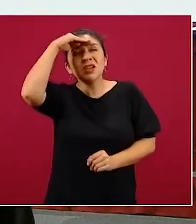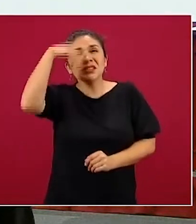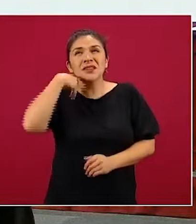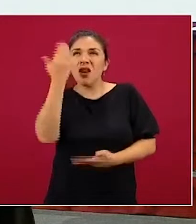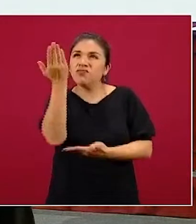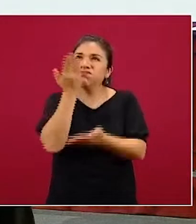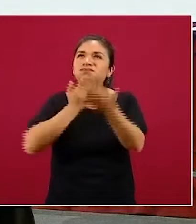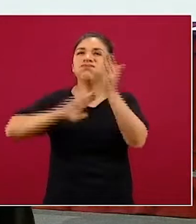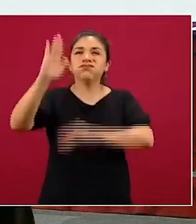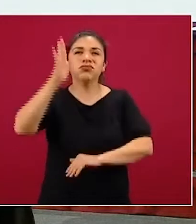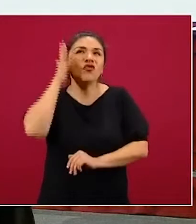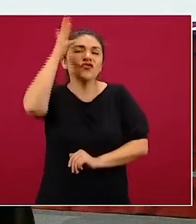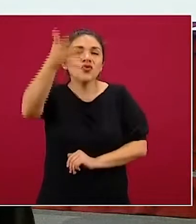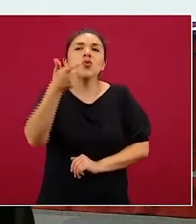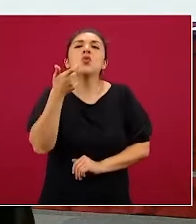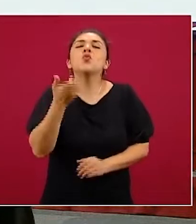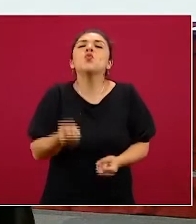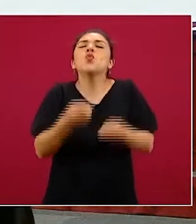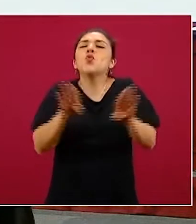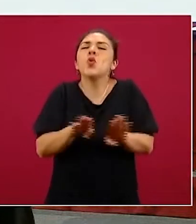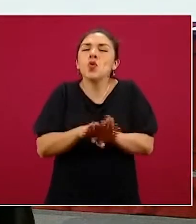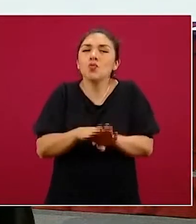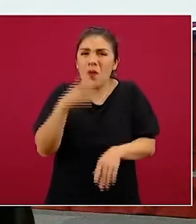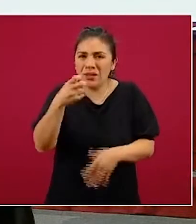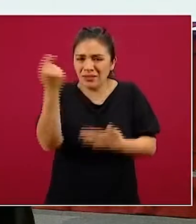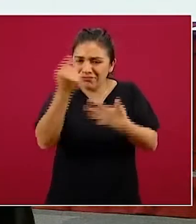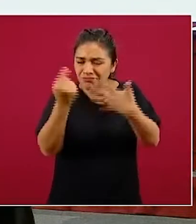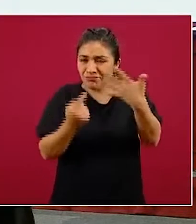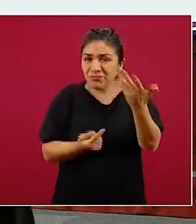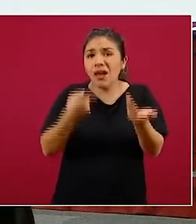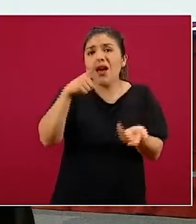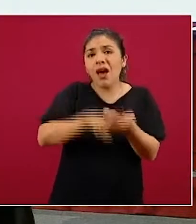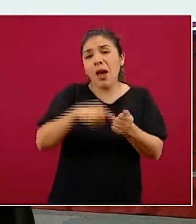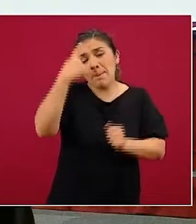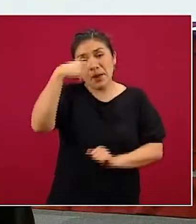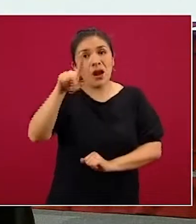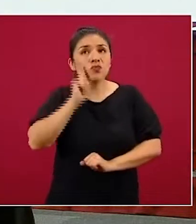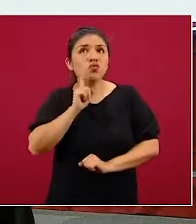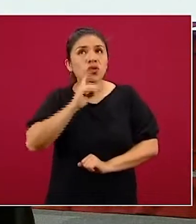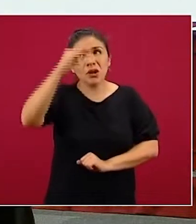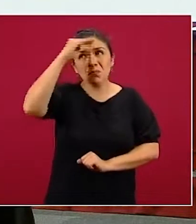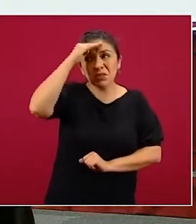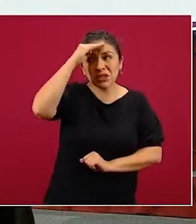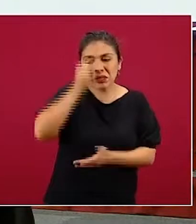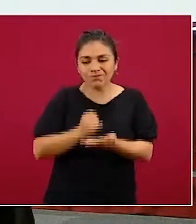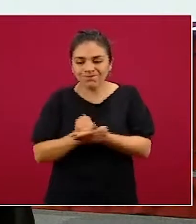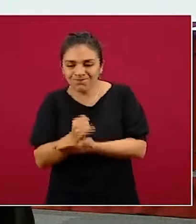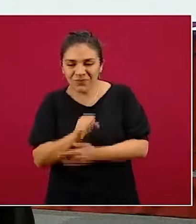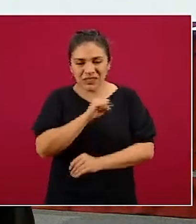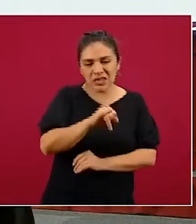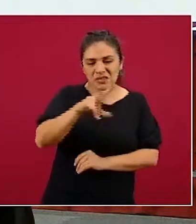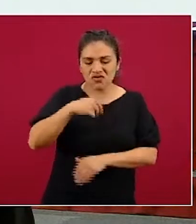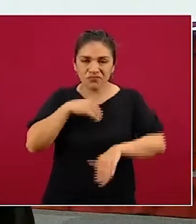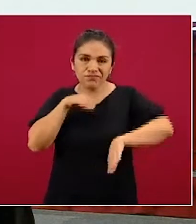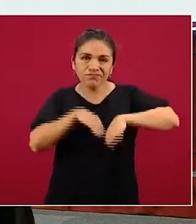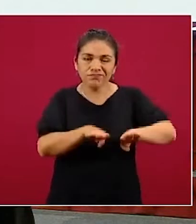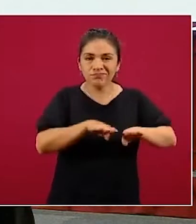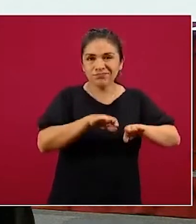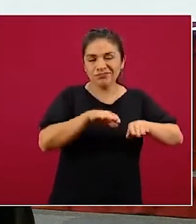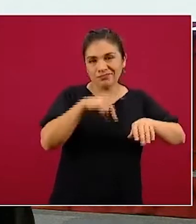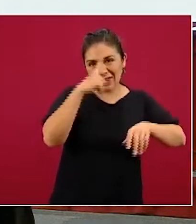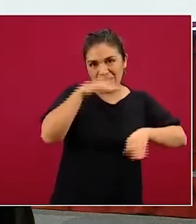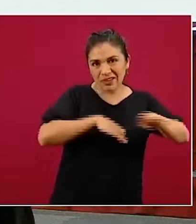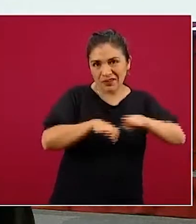de crecimiento que va a tener en su trabajo. Y todos estos factores influyen para que una mujer decida entrar a trabajar o no. En